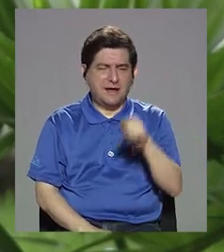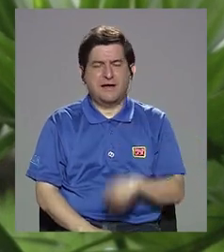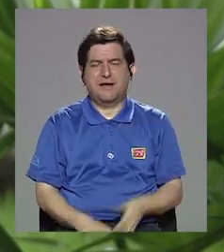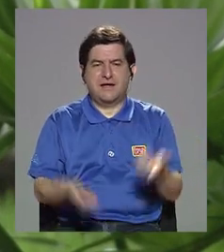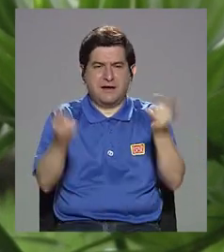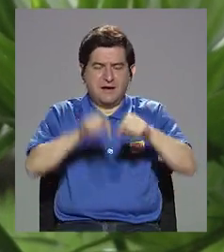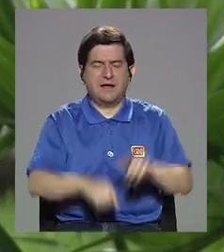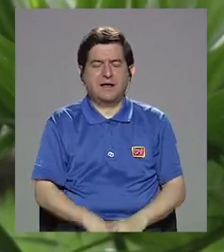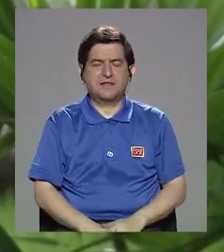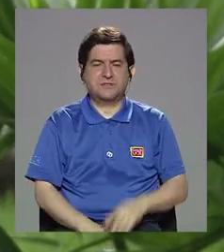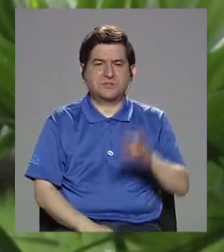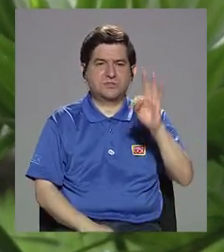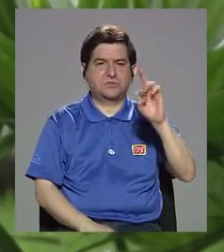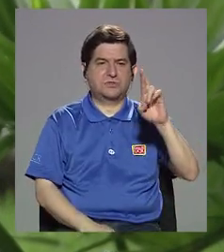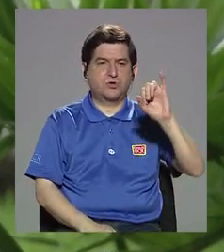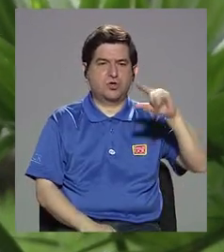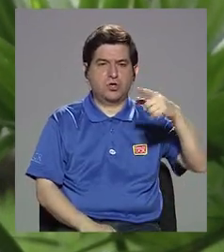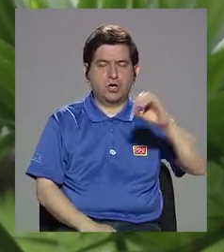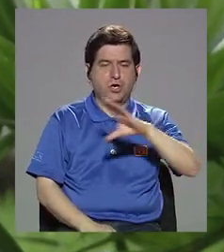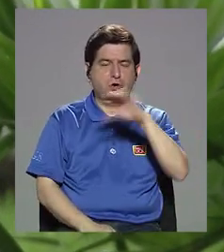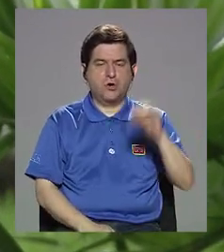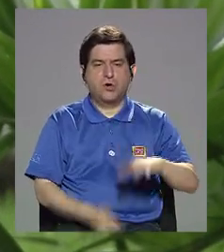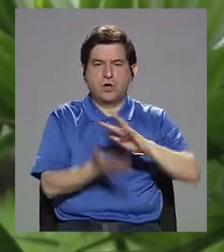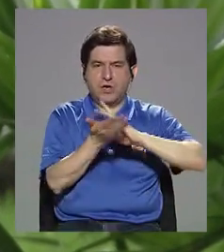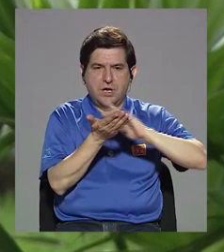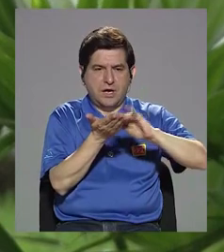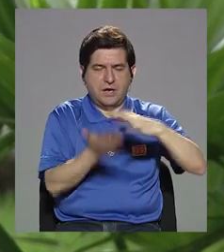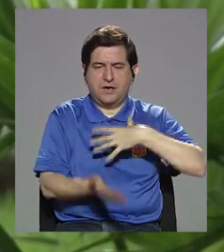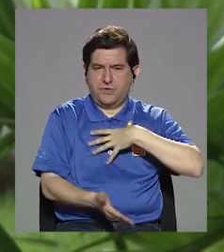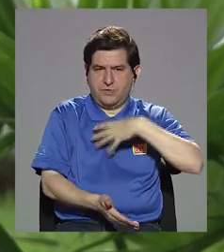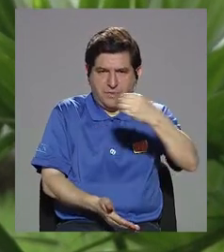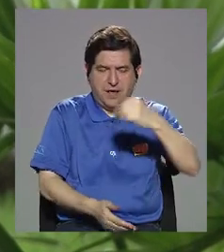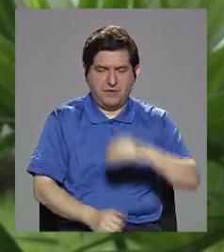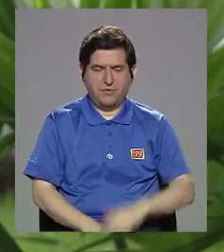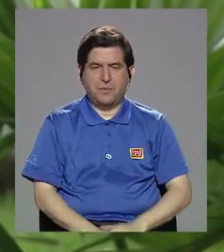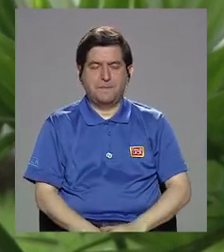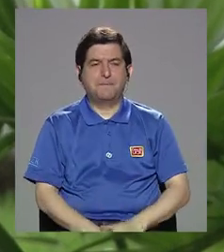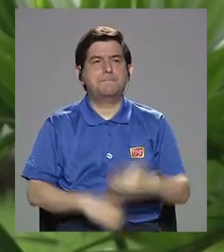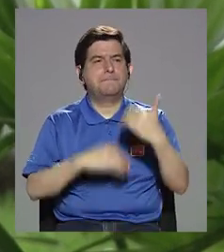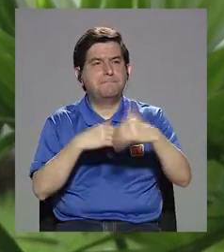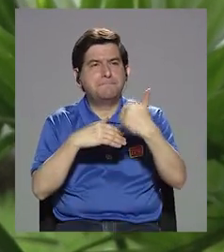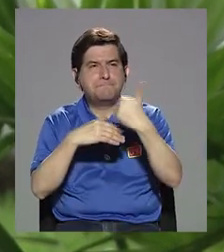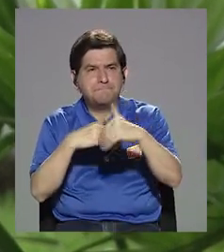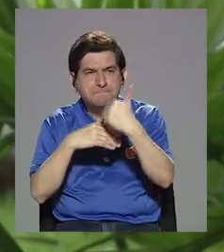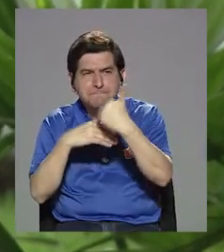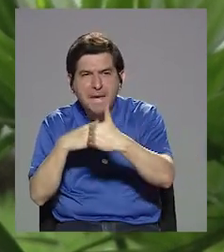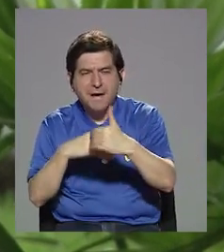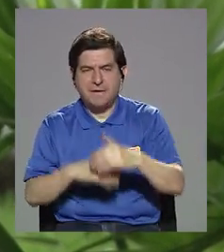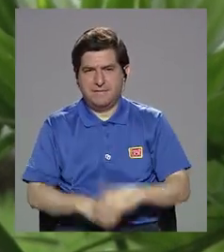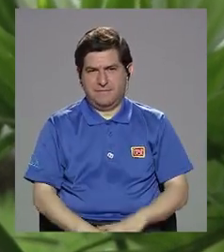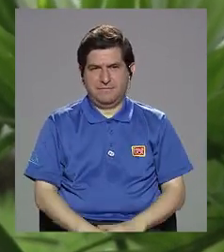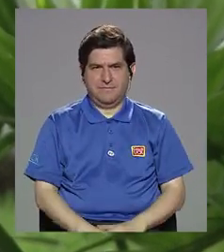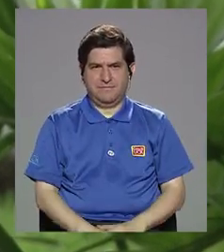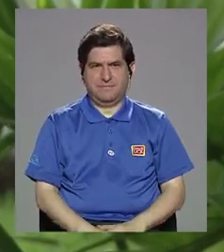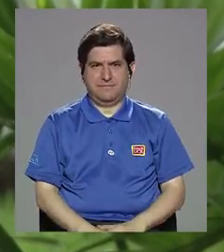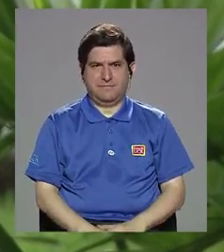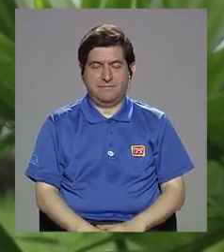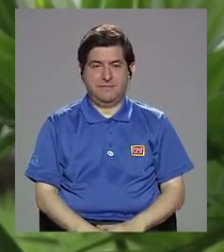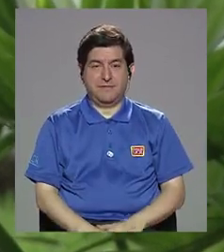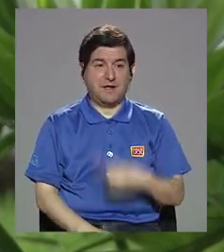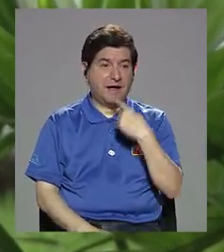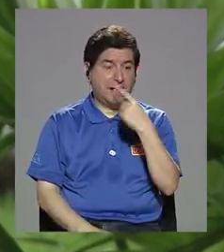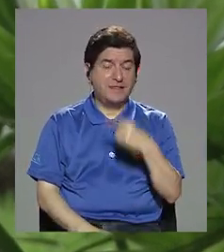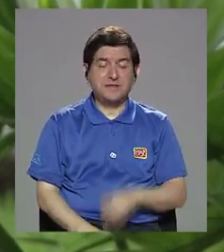como el trigo y el arroz blanco, pan y todo esto que